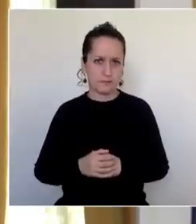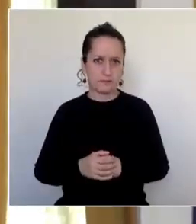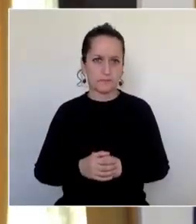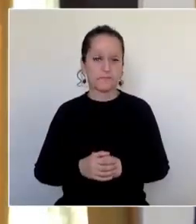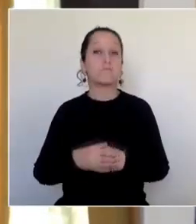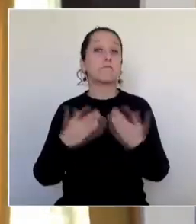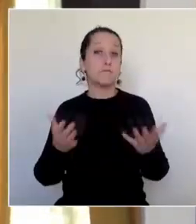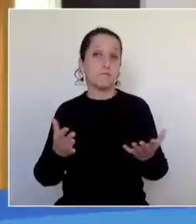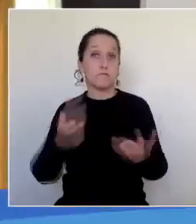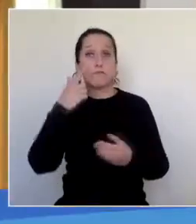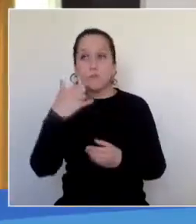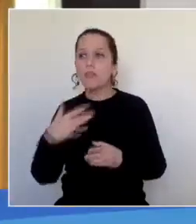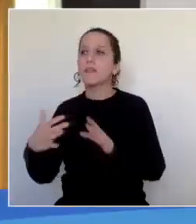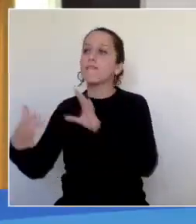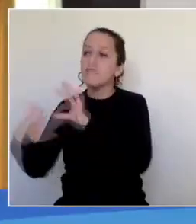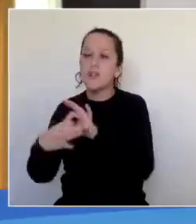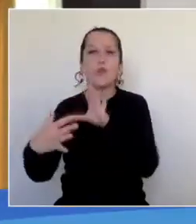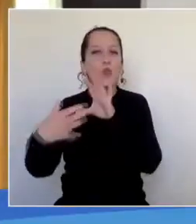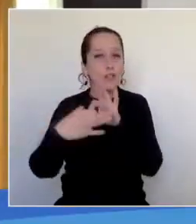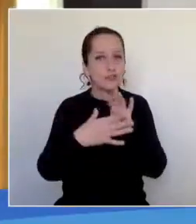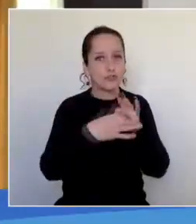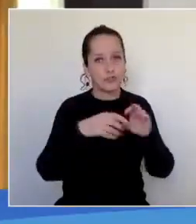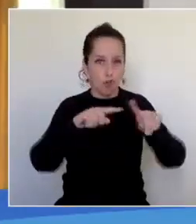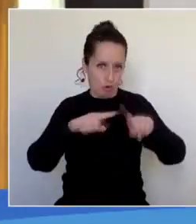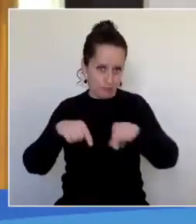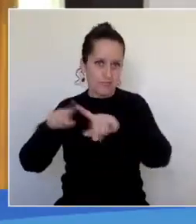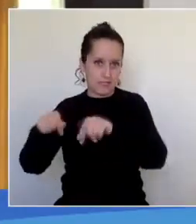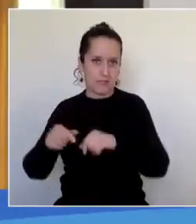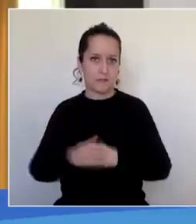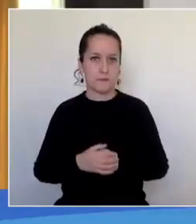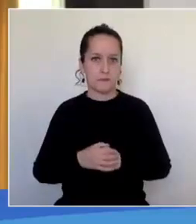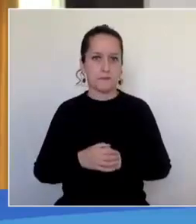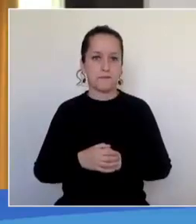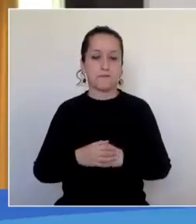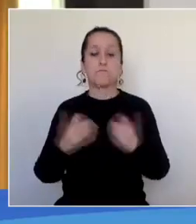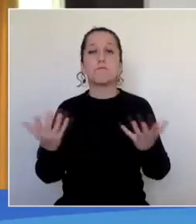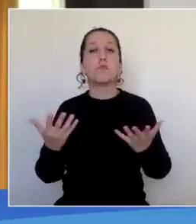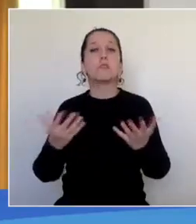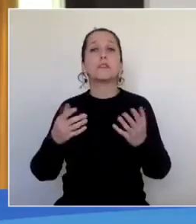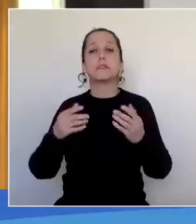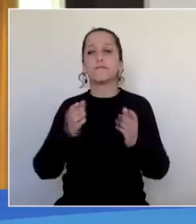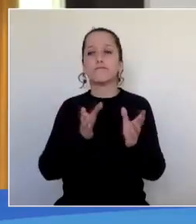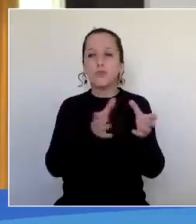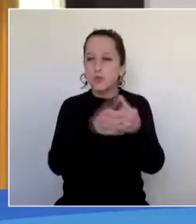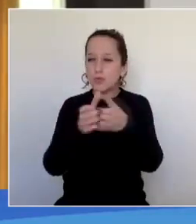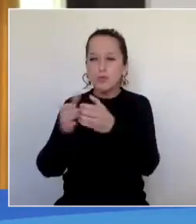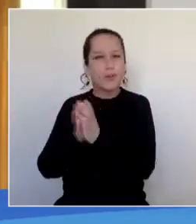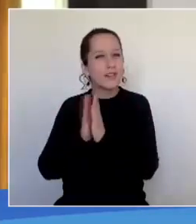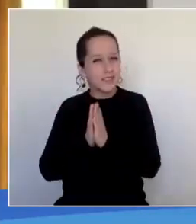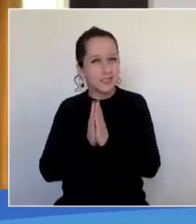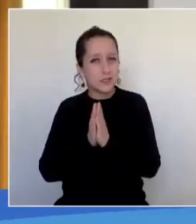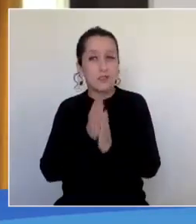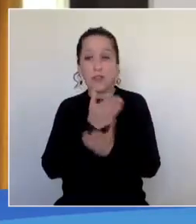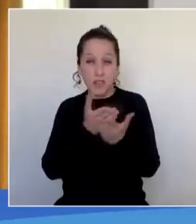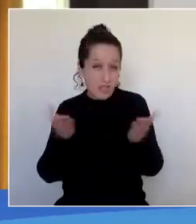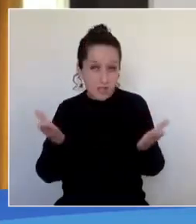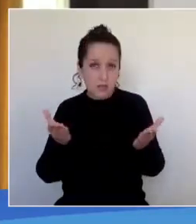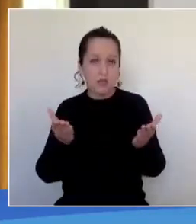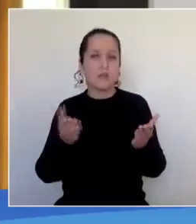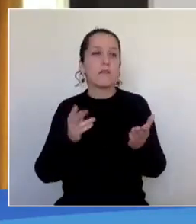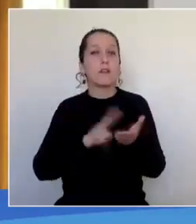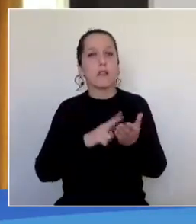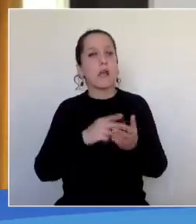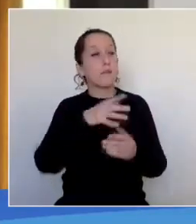en la vinculación con las distintas oficinas puesto que las organizaciones religiosas tienen un amplio margen de